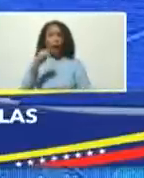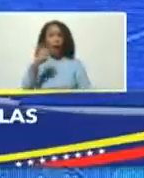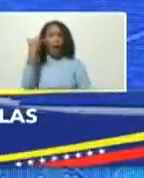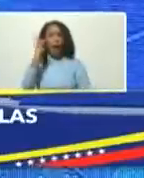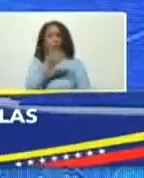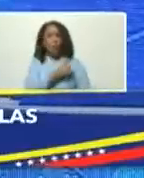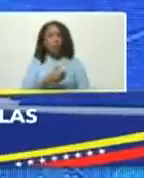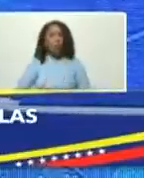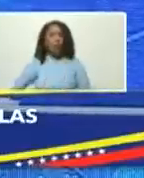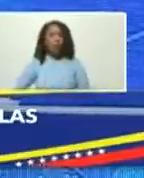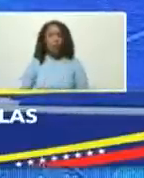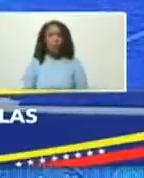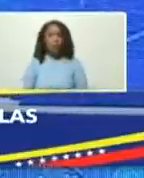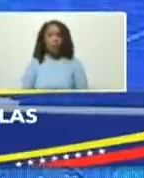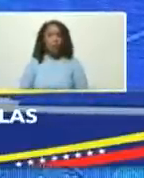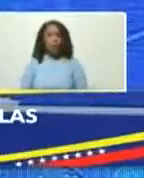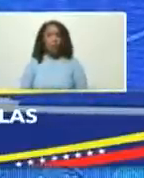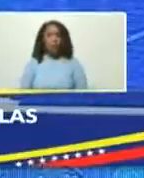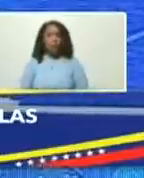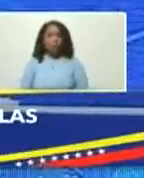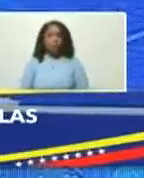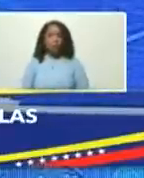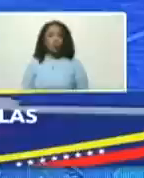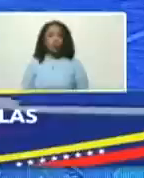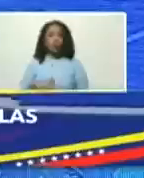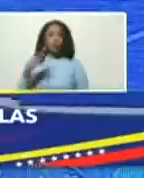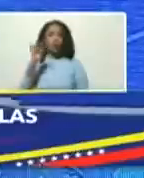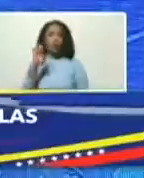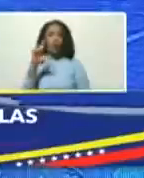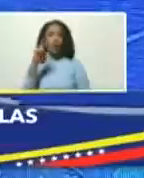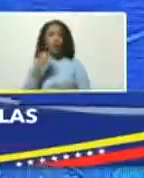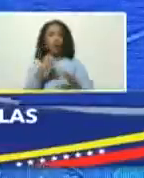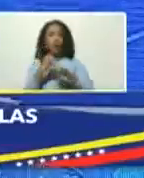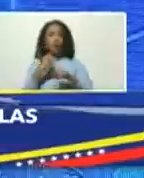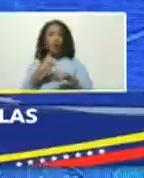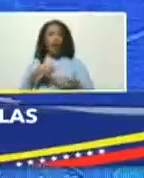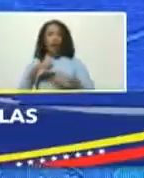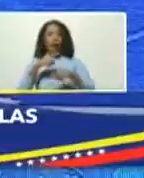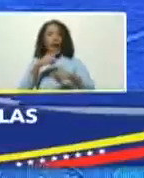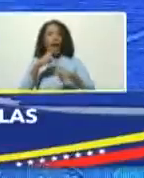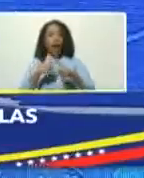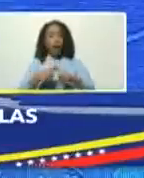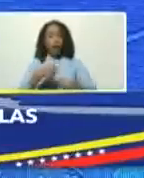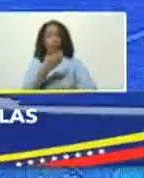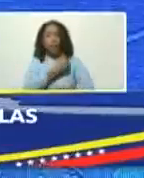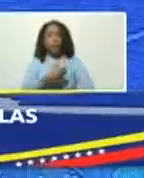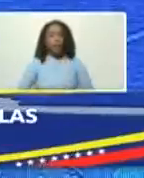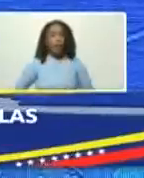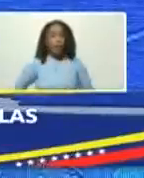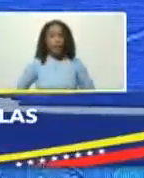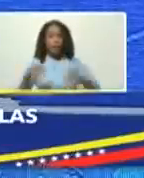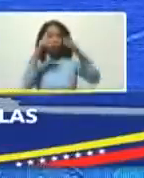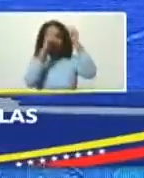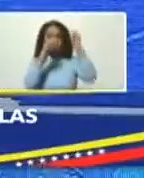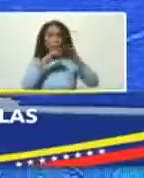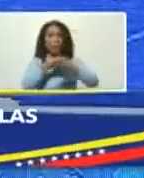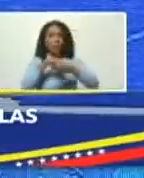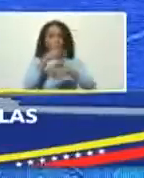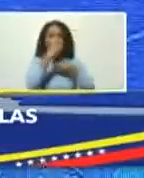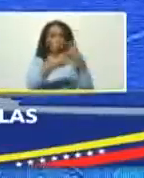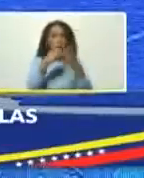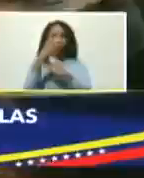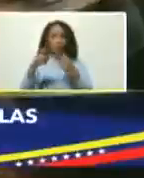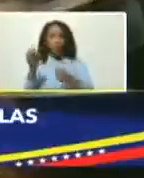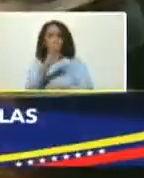presidente Félix Plasencia ex canciller ex ministro de turismo ex embajador en la